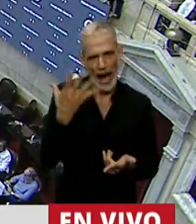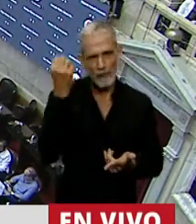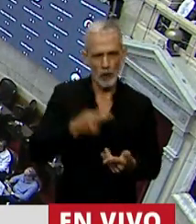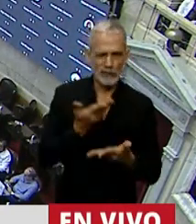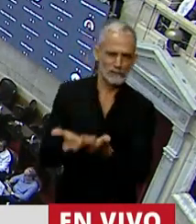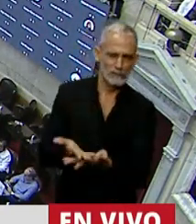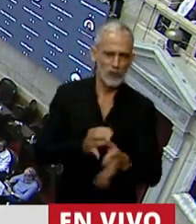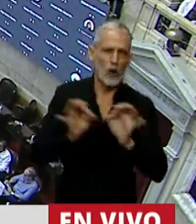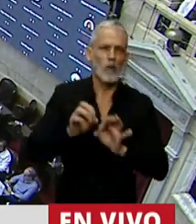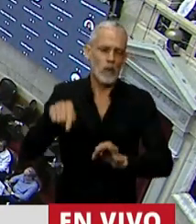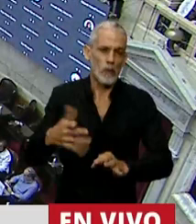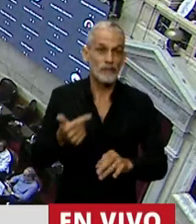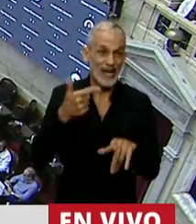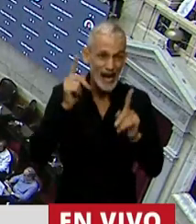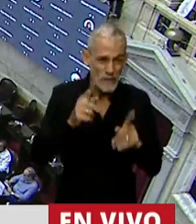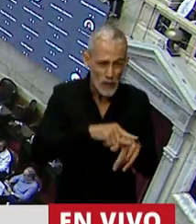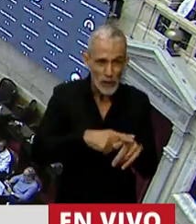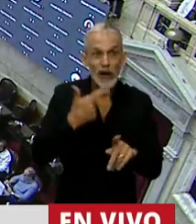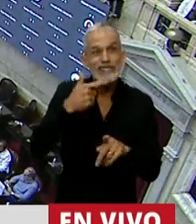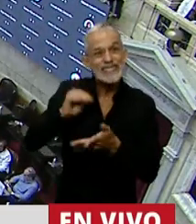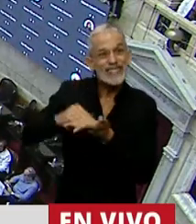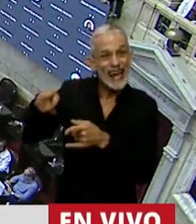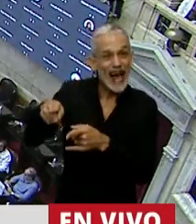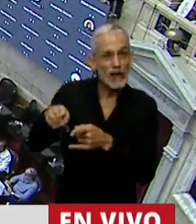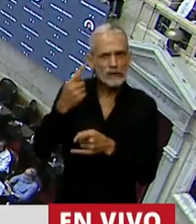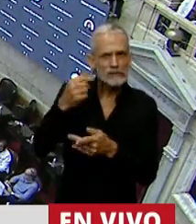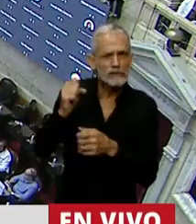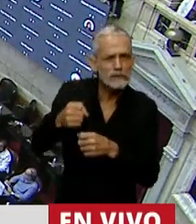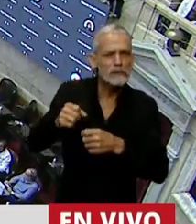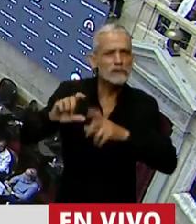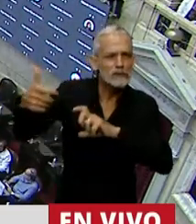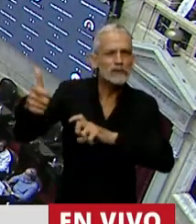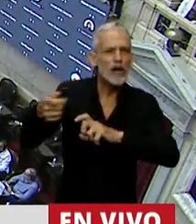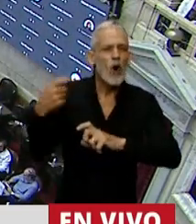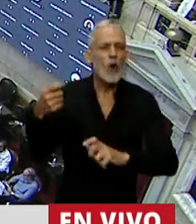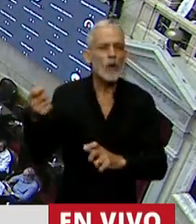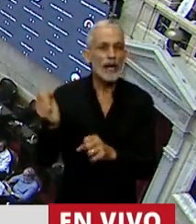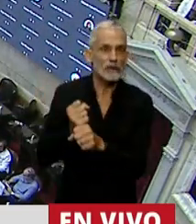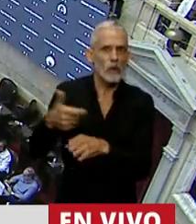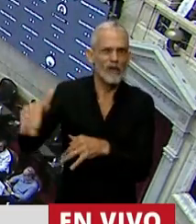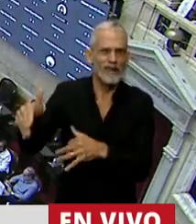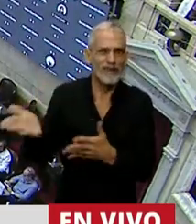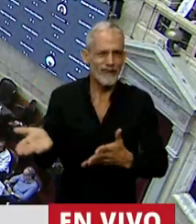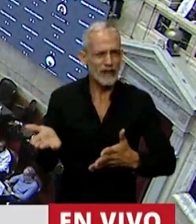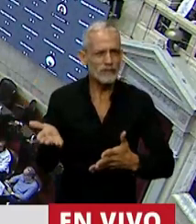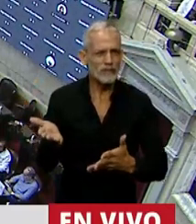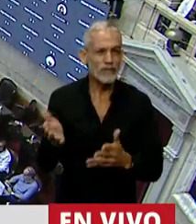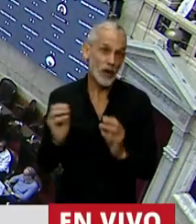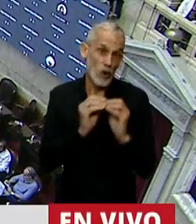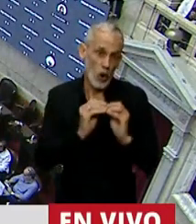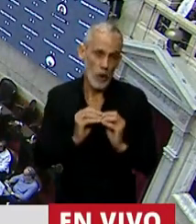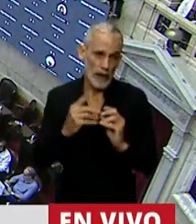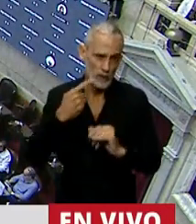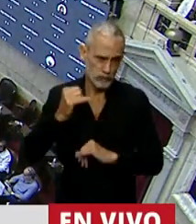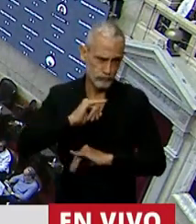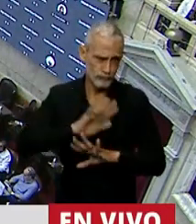debatimos este dictamen en el Senado, se está intentando aprobar la modificación de la fórmula de movilidad jubilatoria. Muchos compañeros